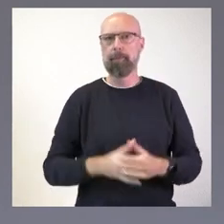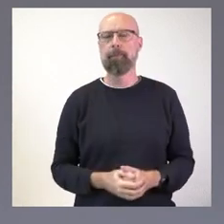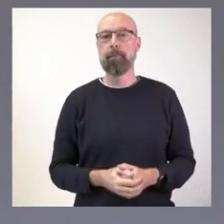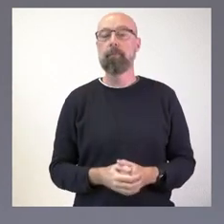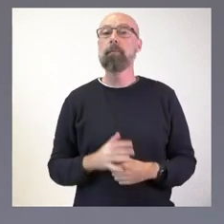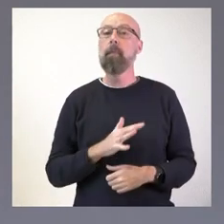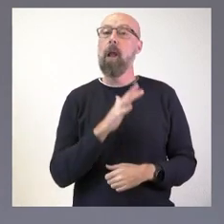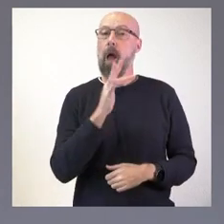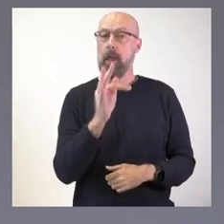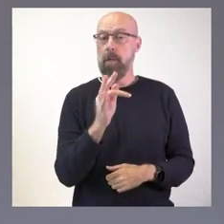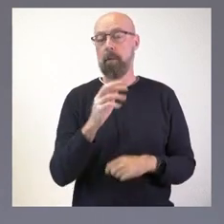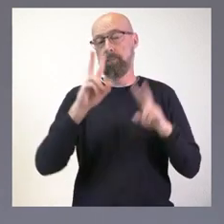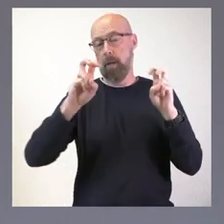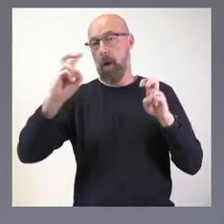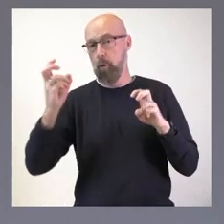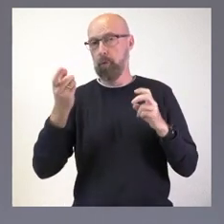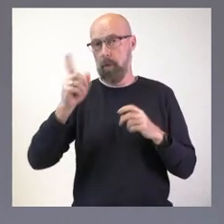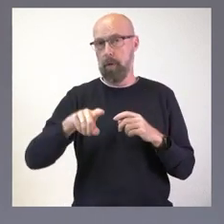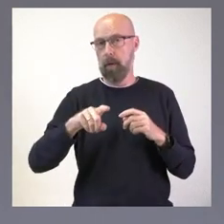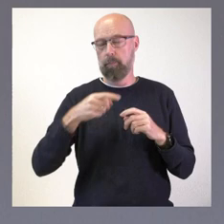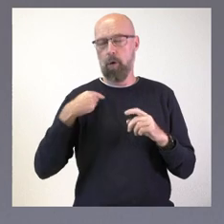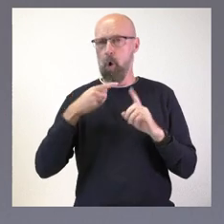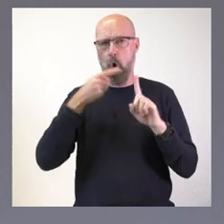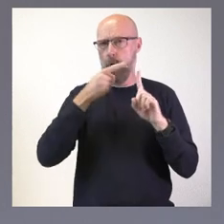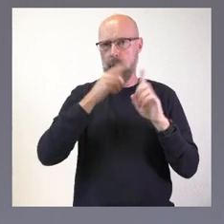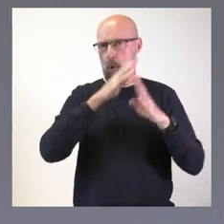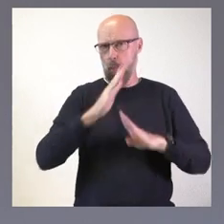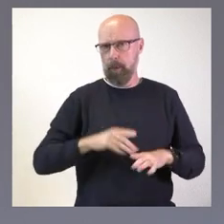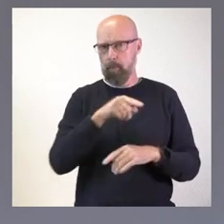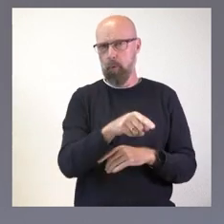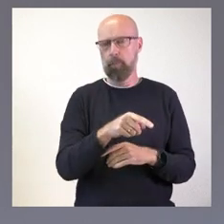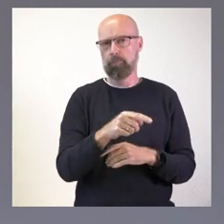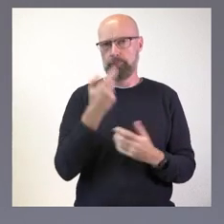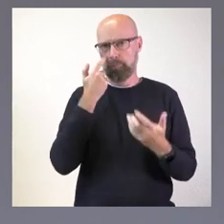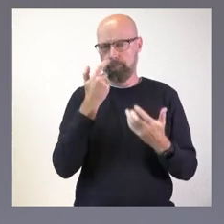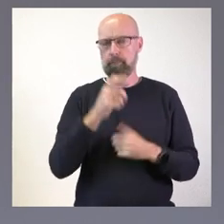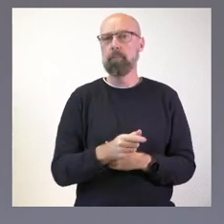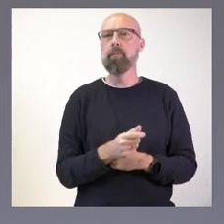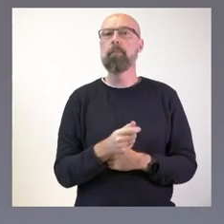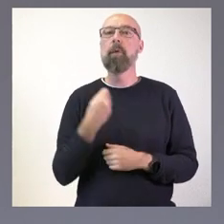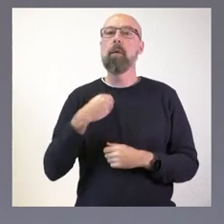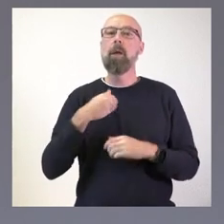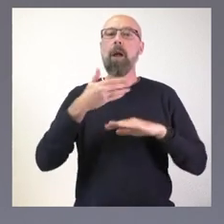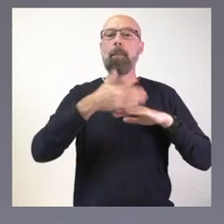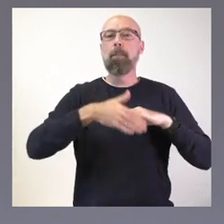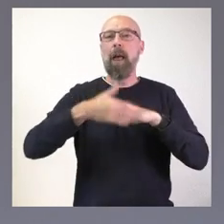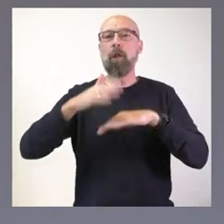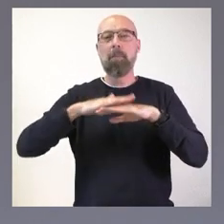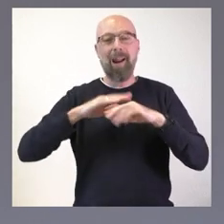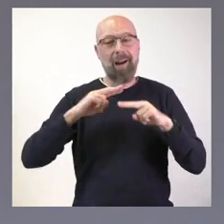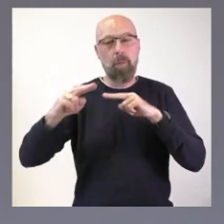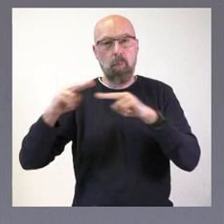Además, otra de las cuestiones, y es el último de los objetivos fundamentales que quiero destacar, es la reducción de los plazos de resolución.